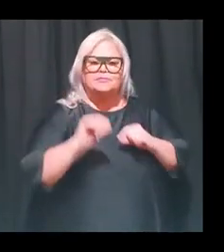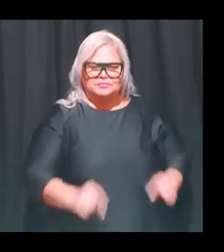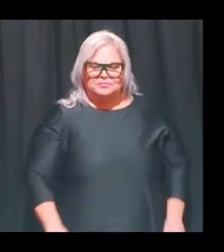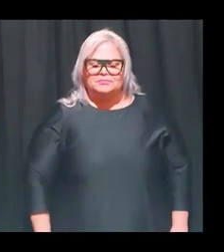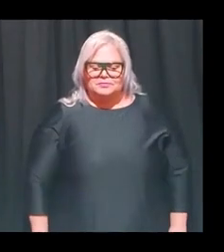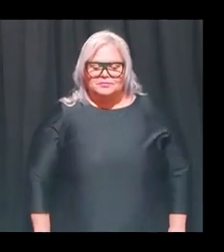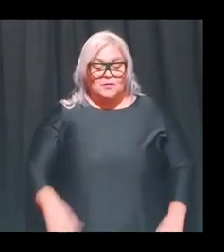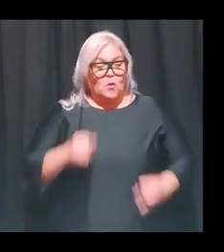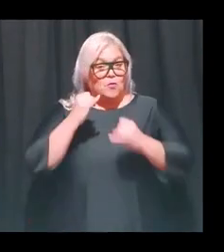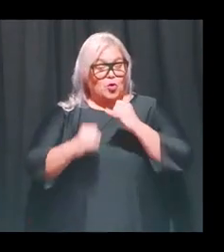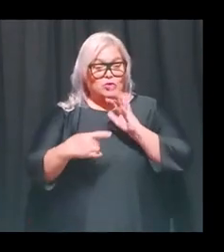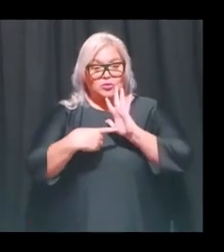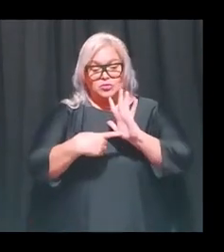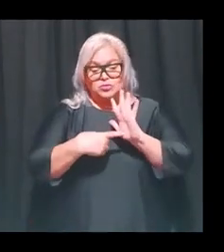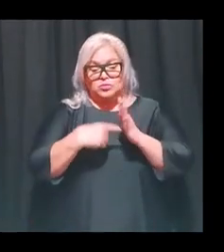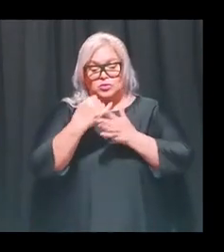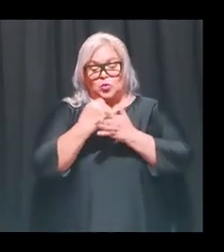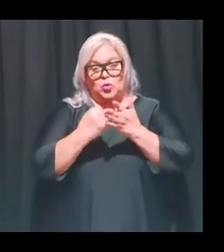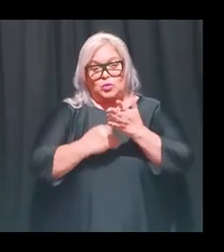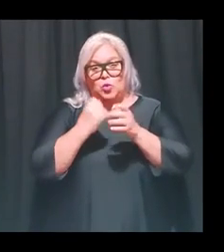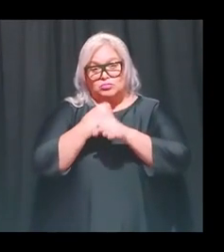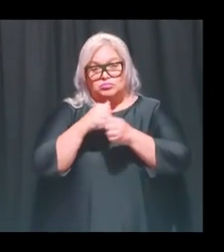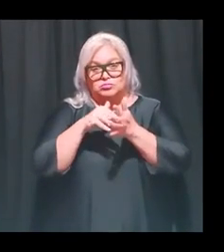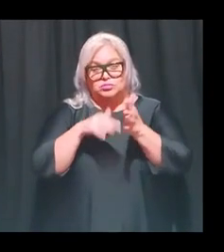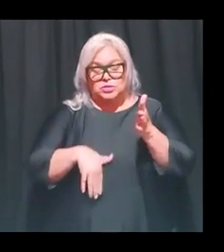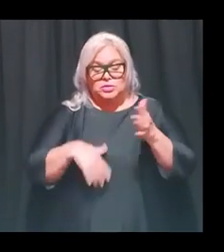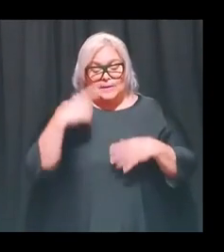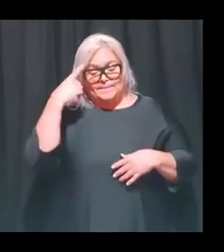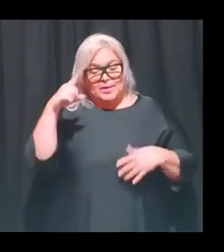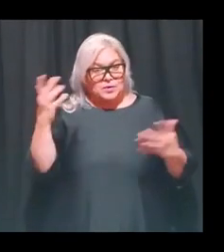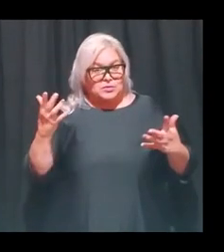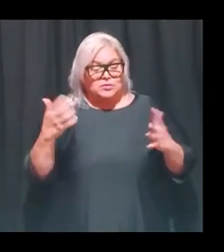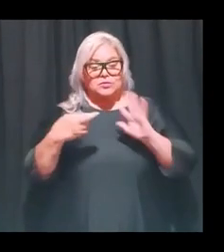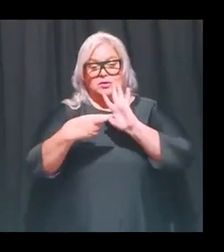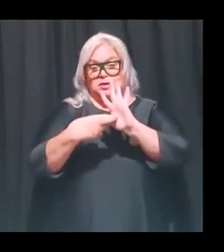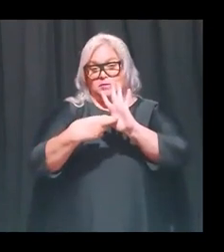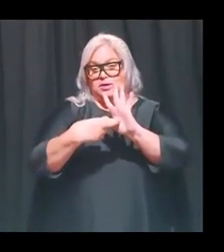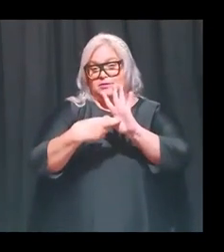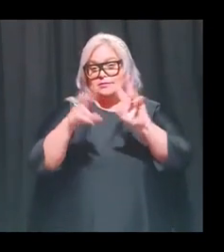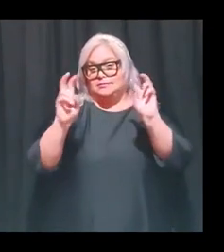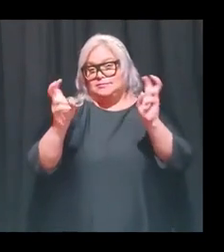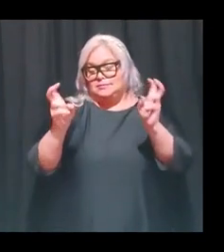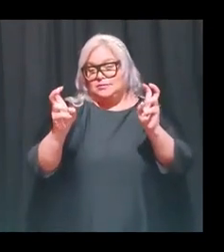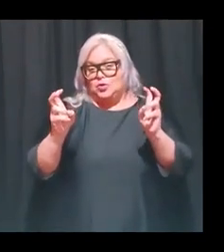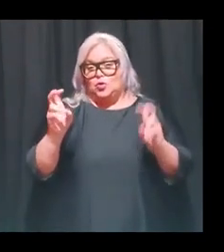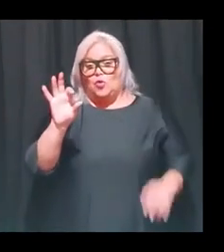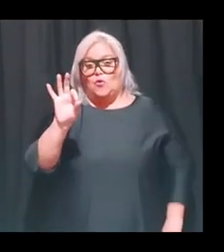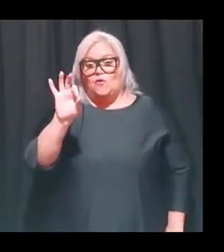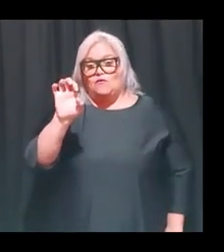por último les voy a mostrar unos dibujos que hicieron los estudiantes para representar lo que para ellos es lo femenino